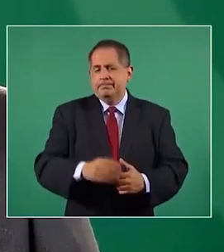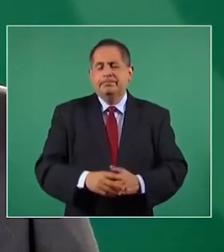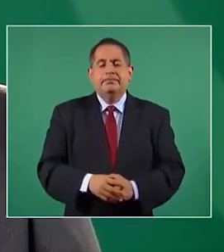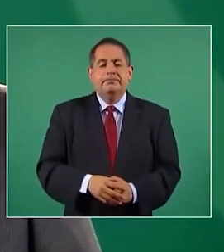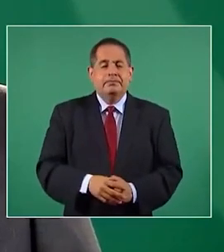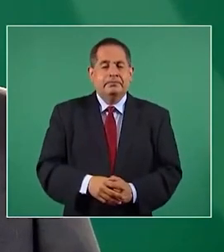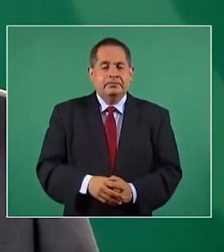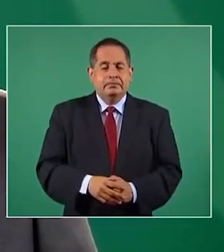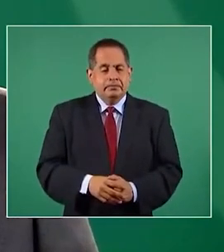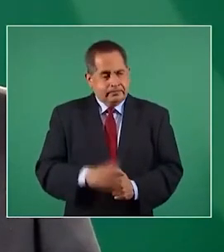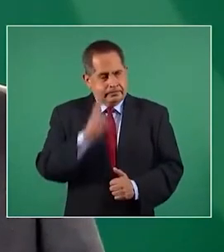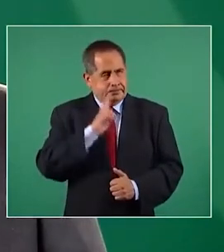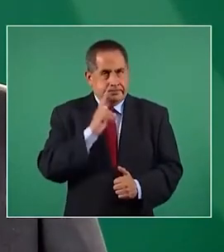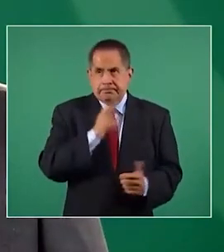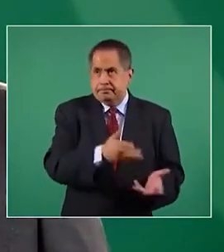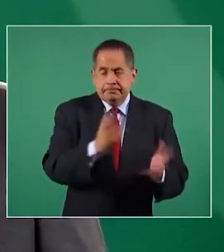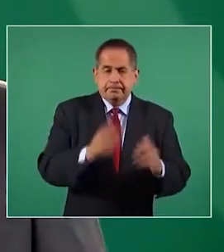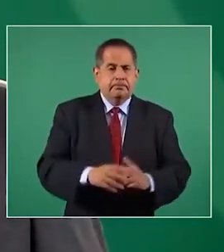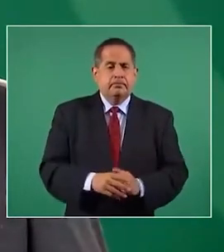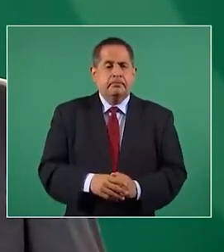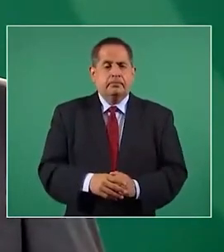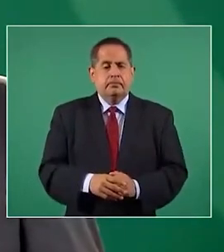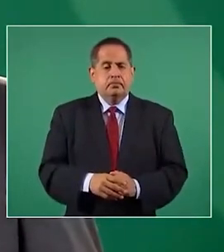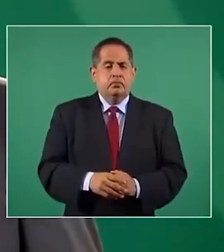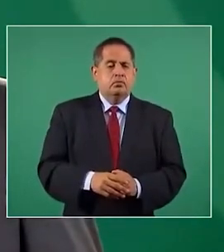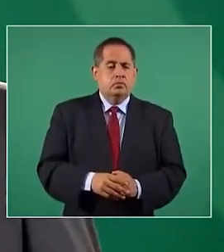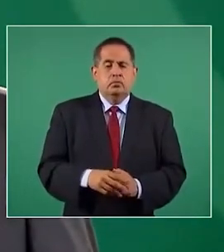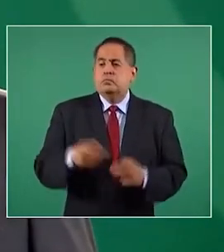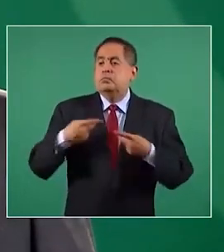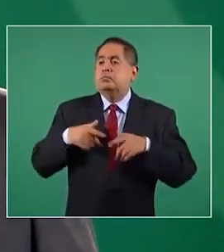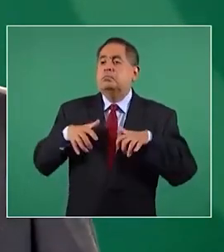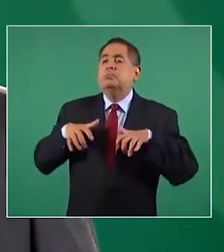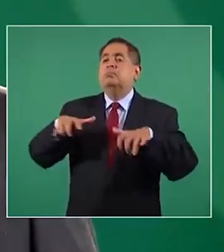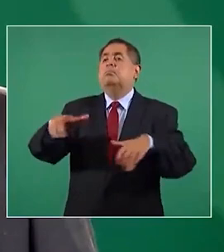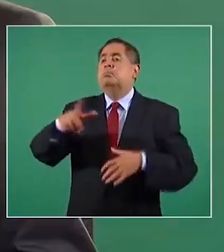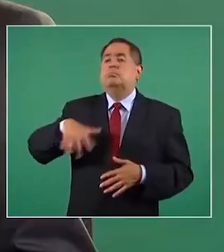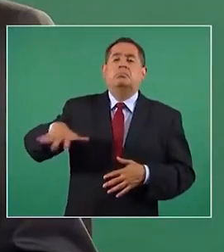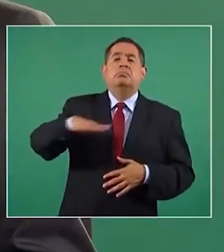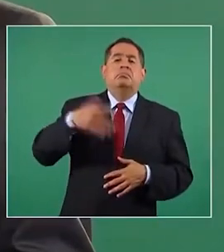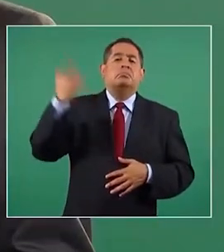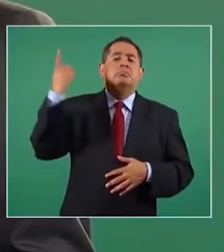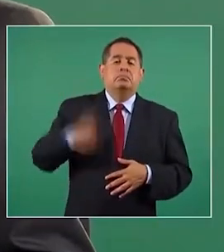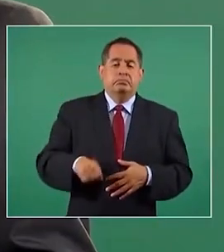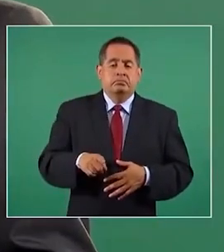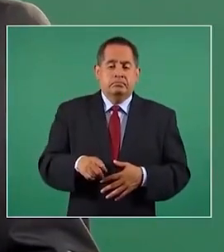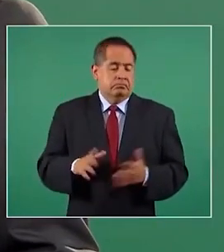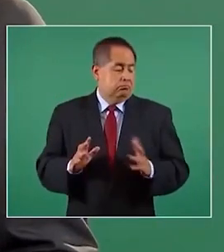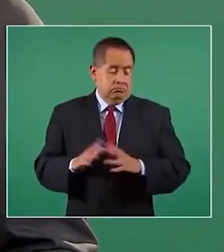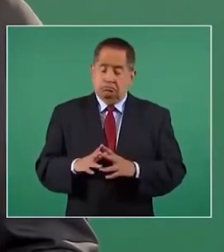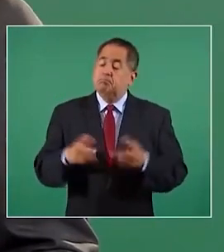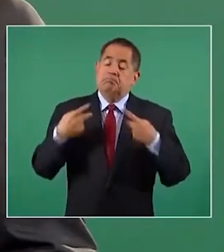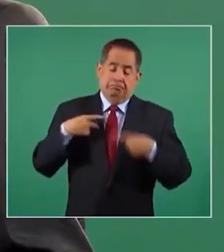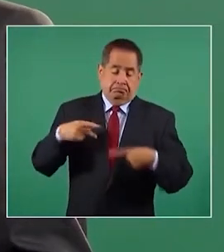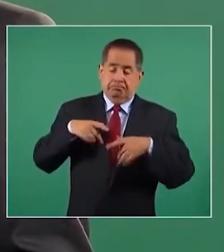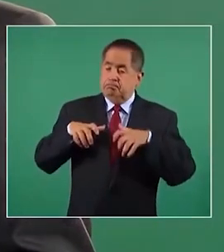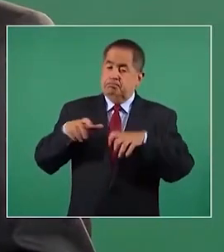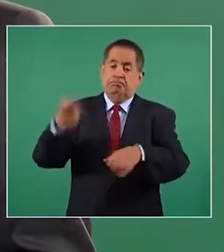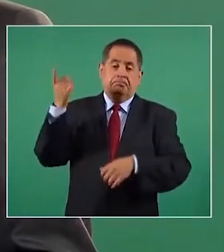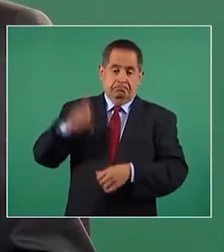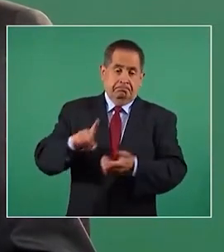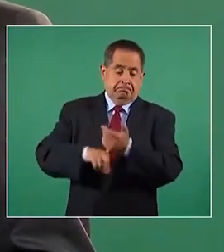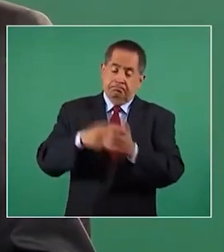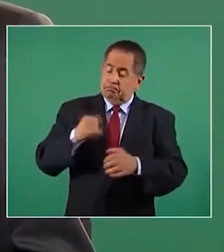A ver, ¿qué? Dice el pueblo de México, porque en la democracia es el pueblo el que manda,